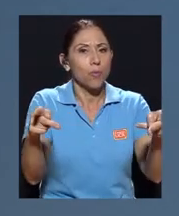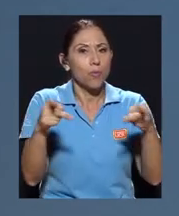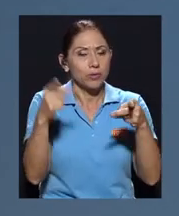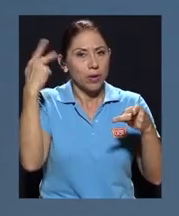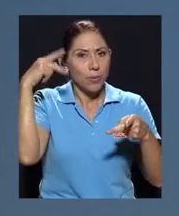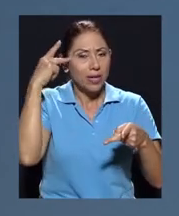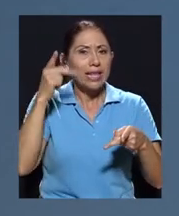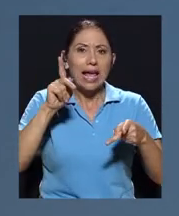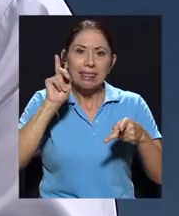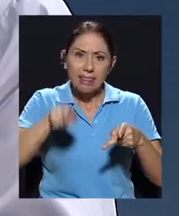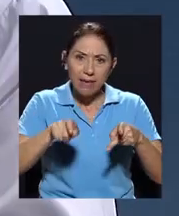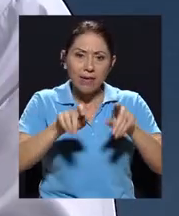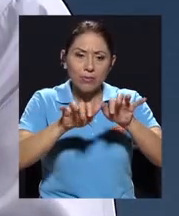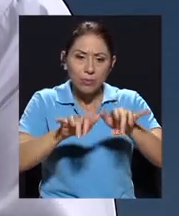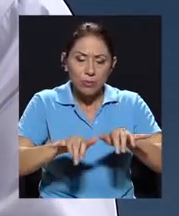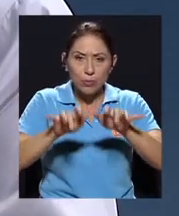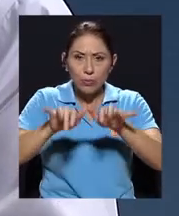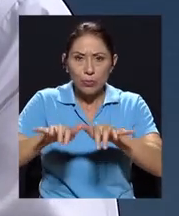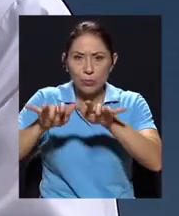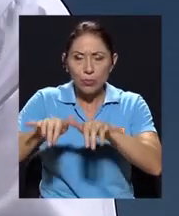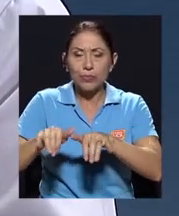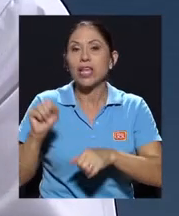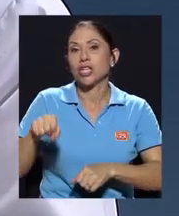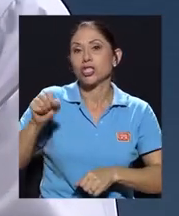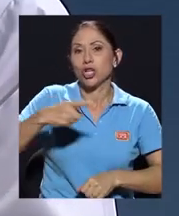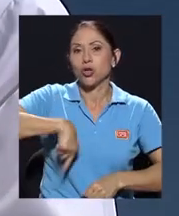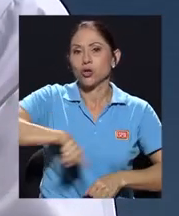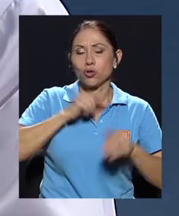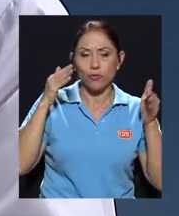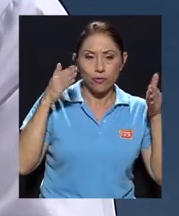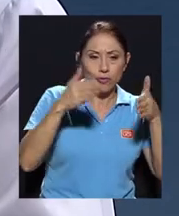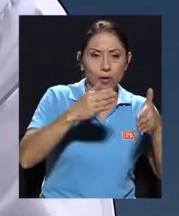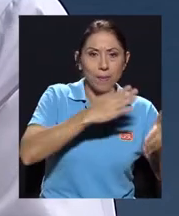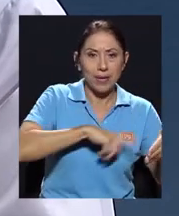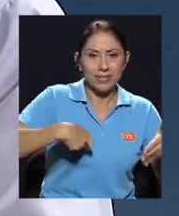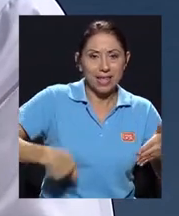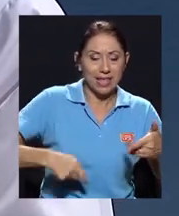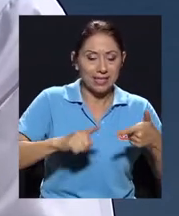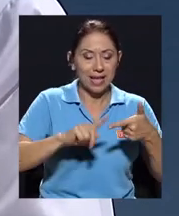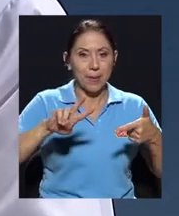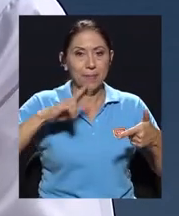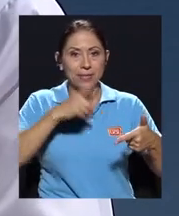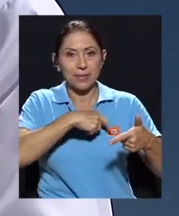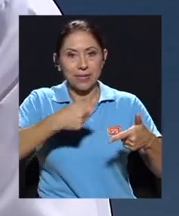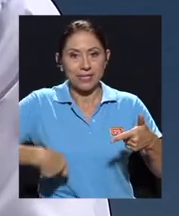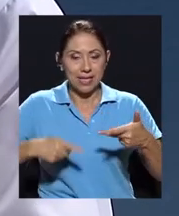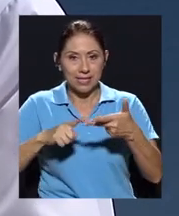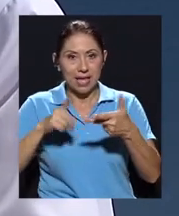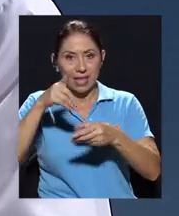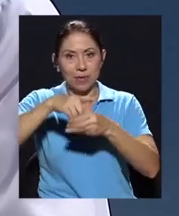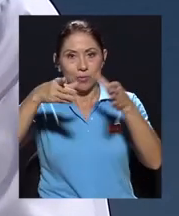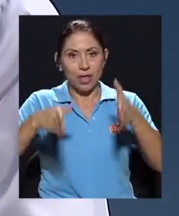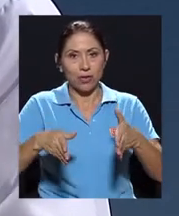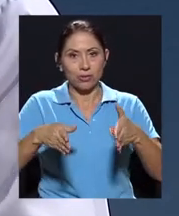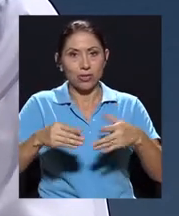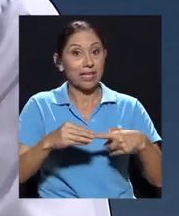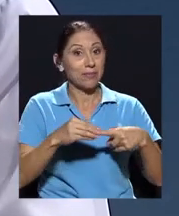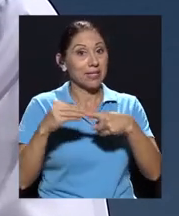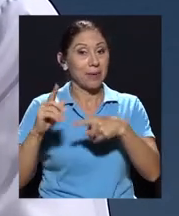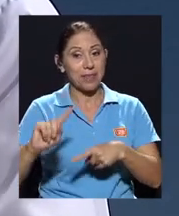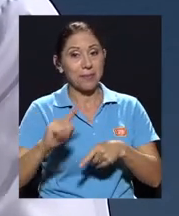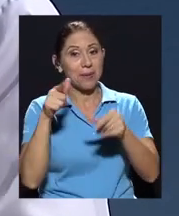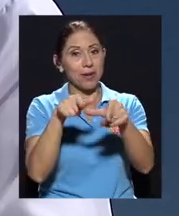formularios. De hecho, nosotros nos estamos enfocando en presidencia, vicepresidencias y diputaciones, particularmente en los primeros lugares de cada